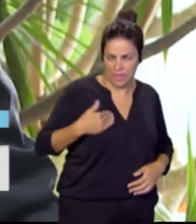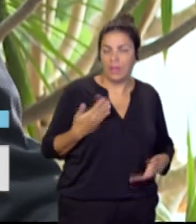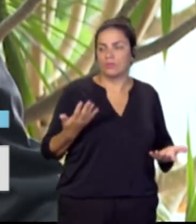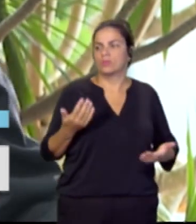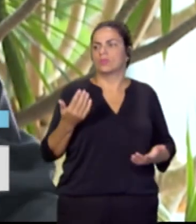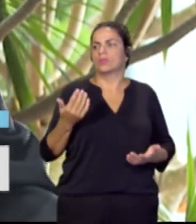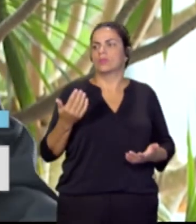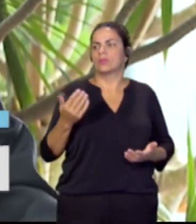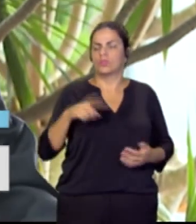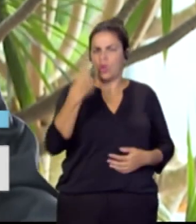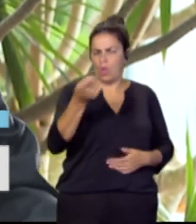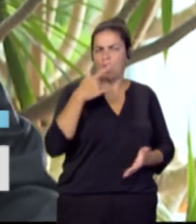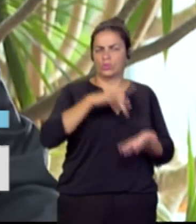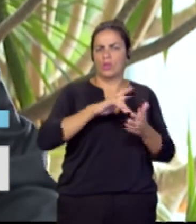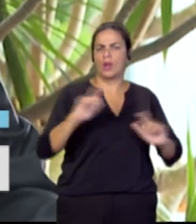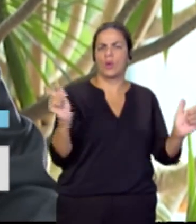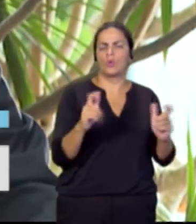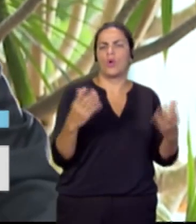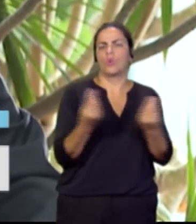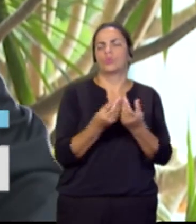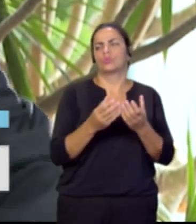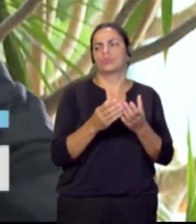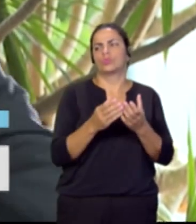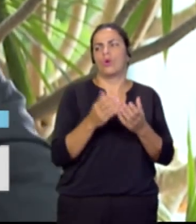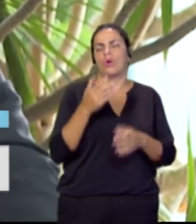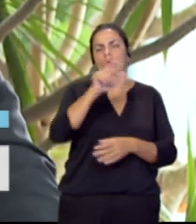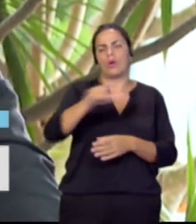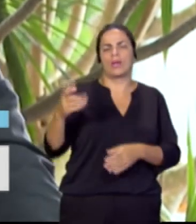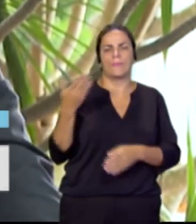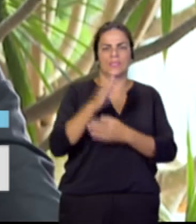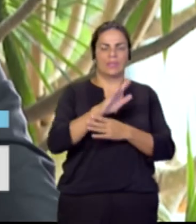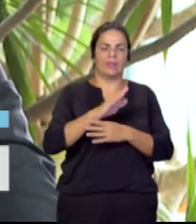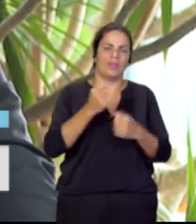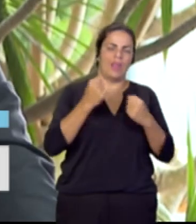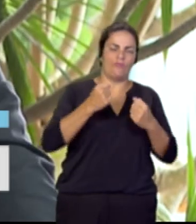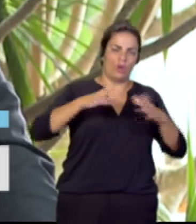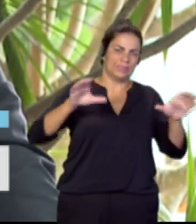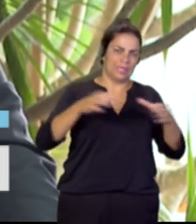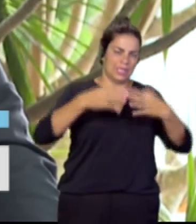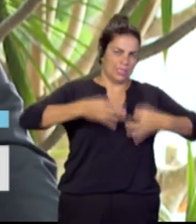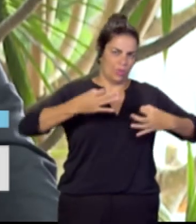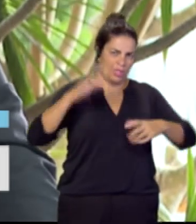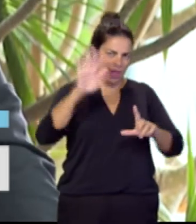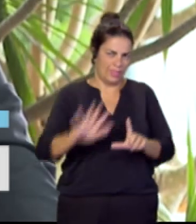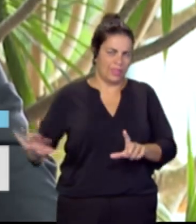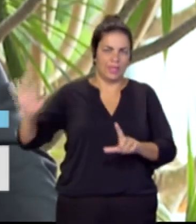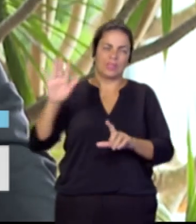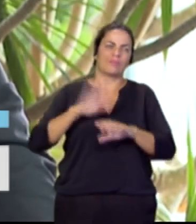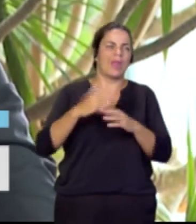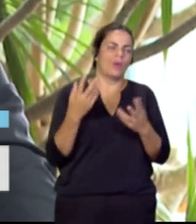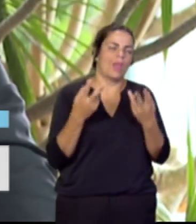tengo una reunión luego con las fuerzas, los representantes de las fuerzas de seguridad del Estado para discutir temas más